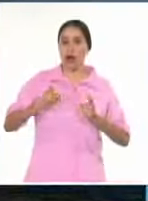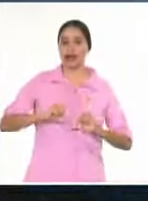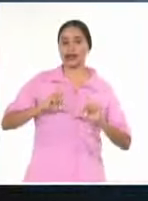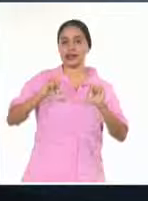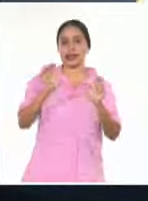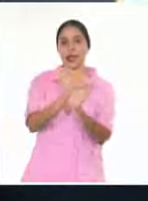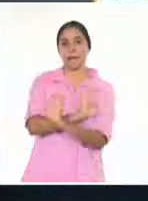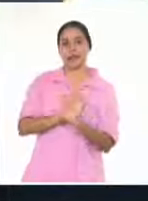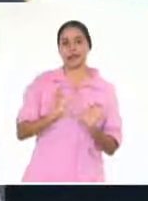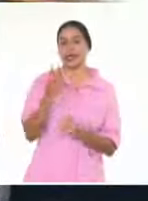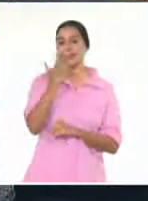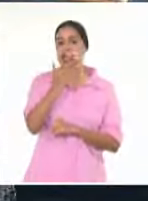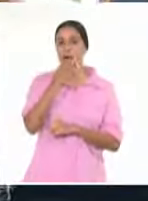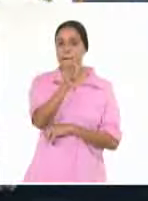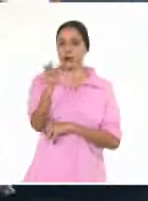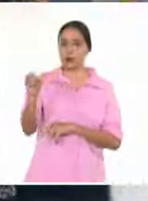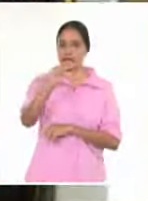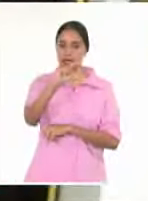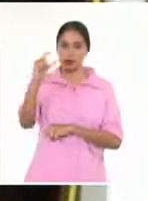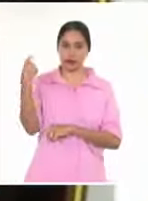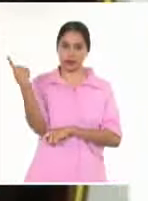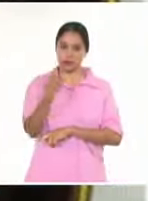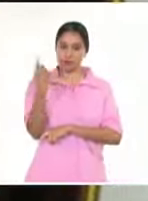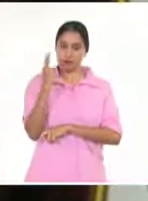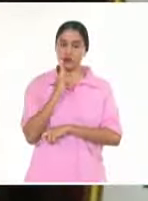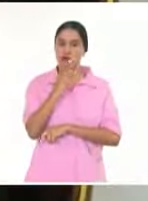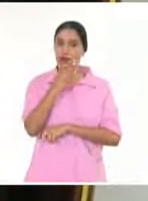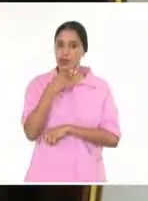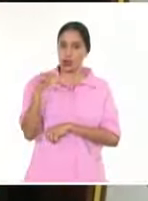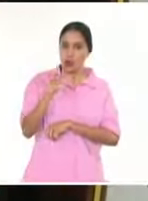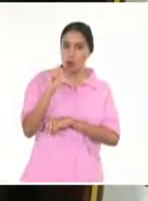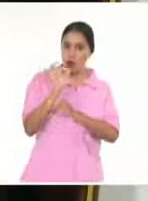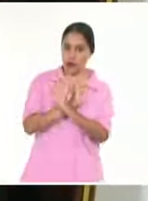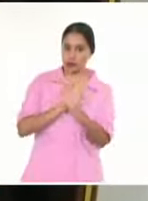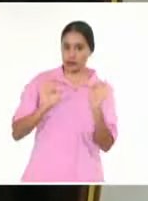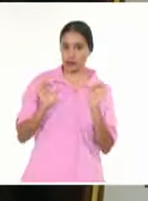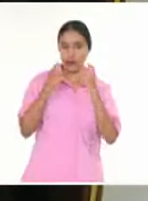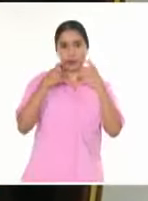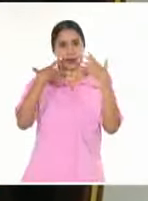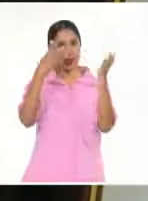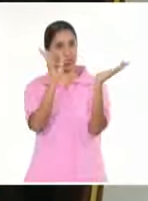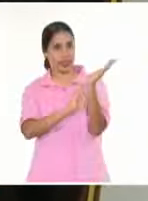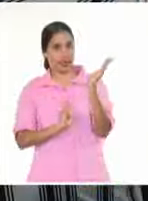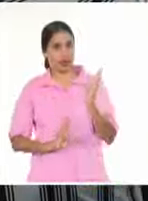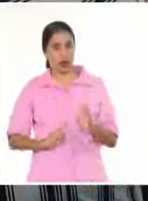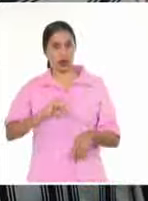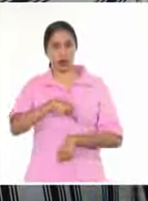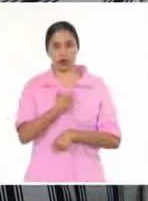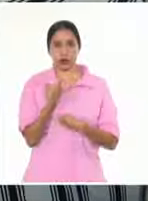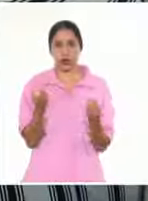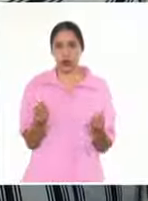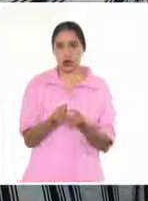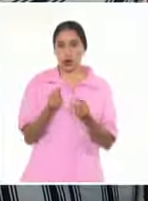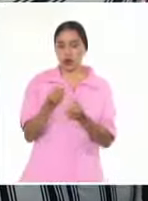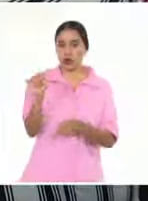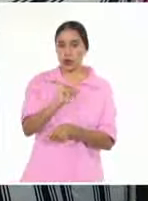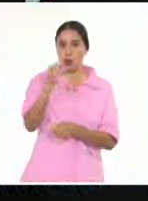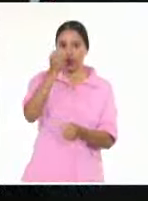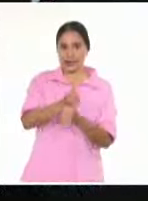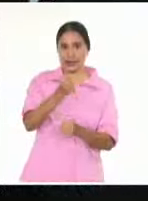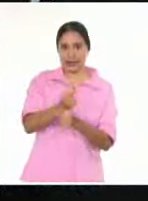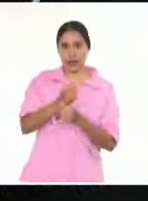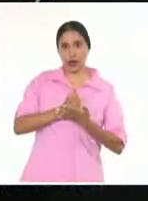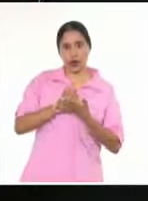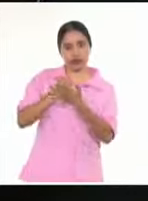la Biblioteca Nacional José Martí, teniendo en cuenta el extraordinario valor histórico y cultural, así como su desempeño en el rescate y